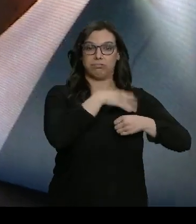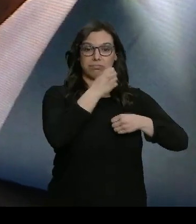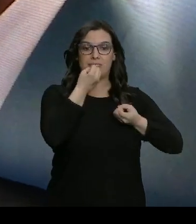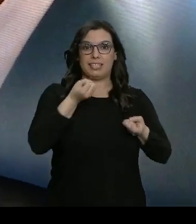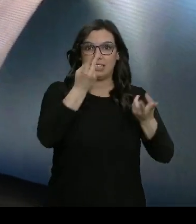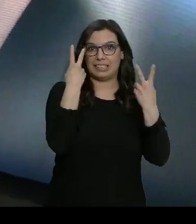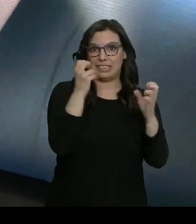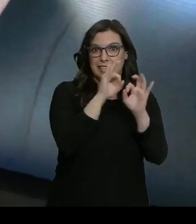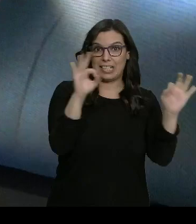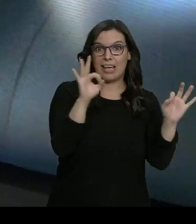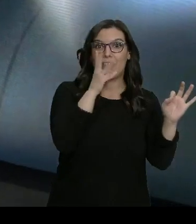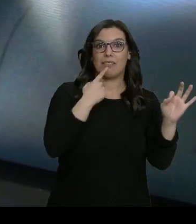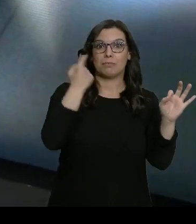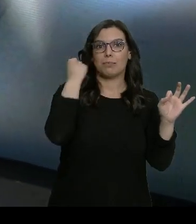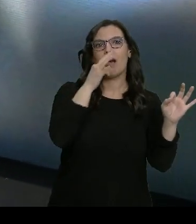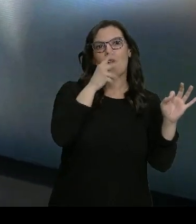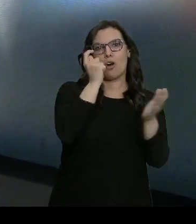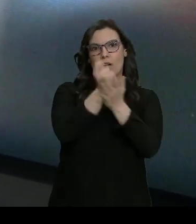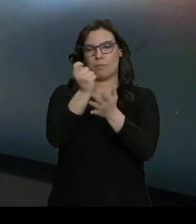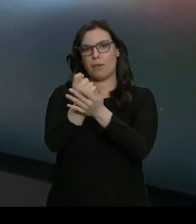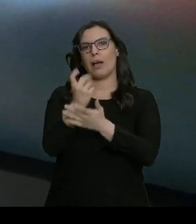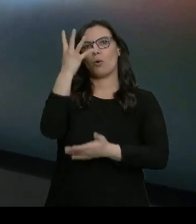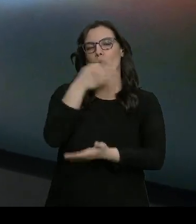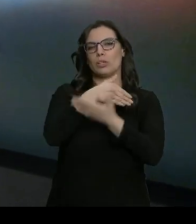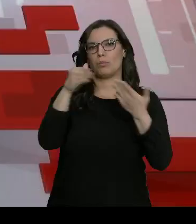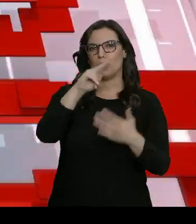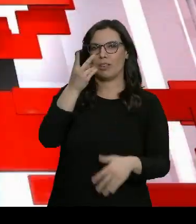Ha abonado otros 4 millones de euros a Hacienda.